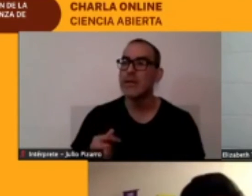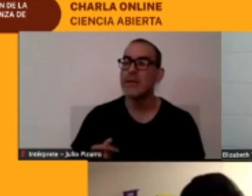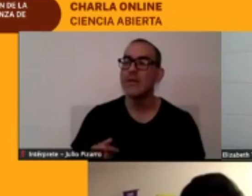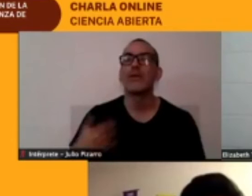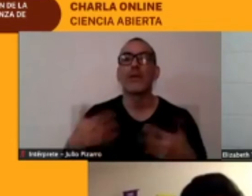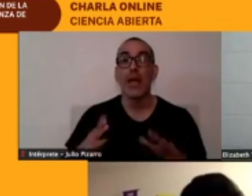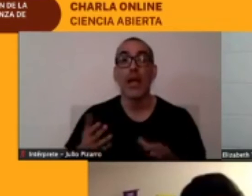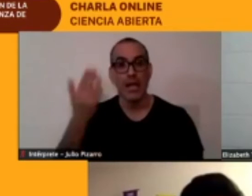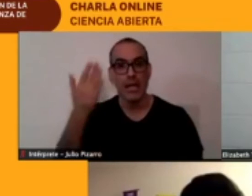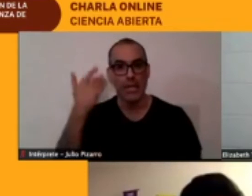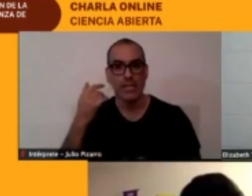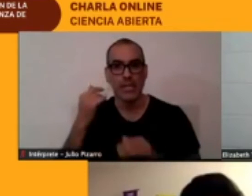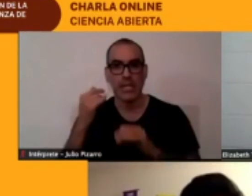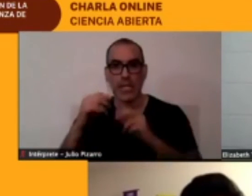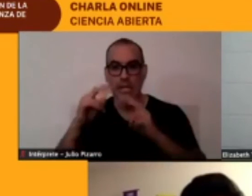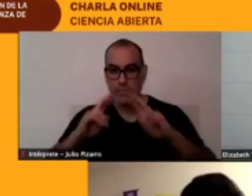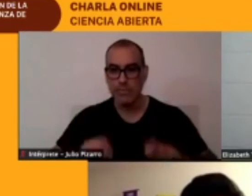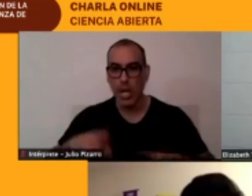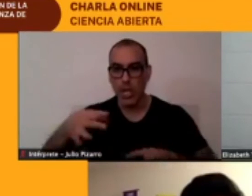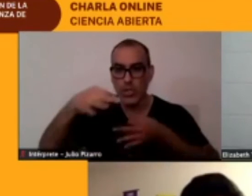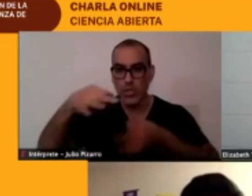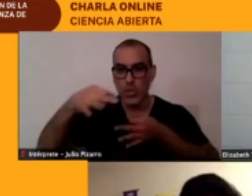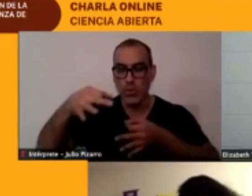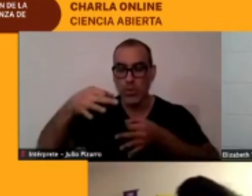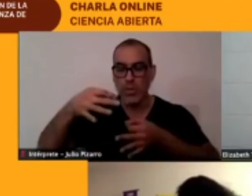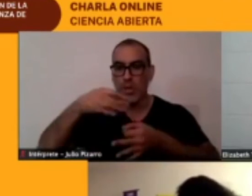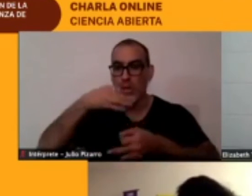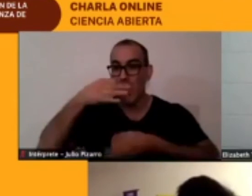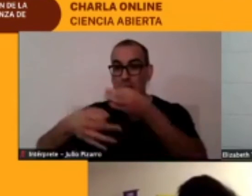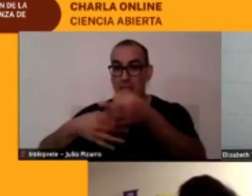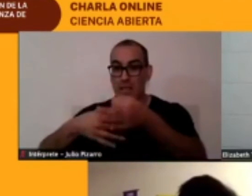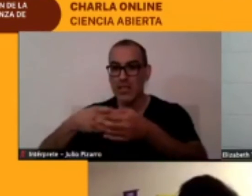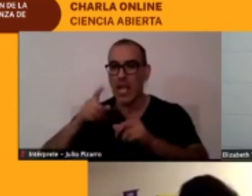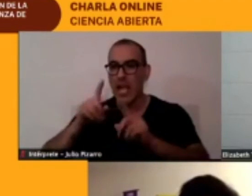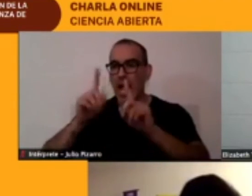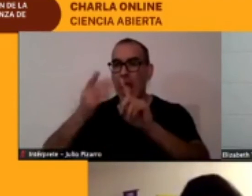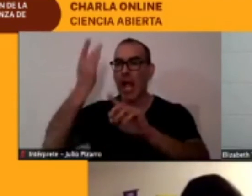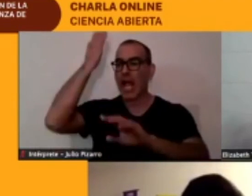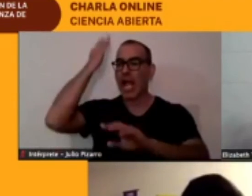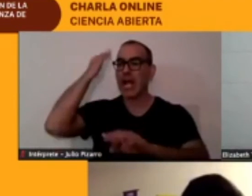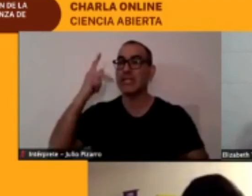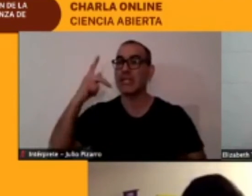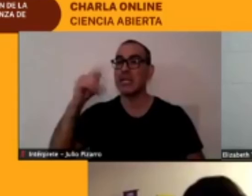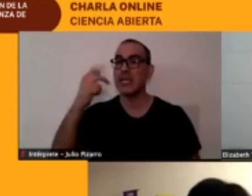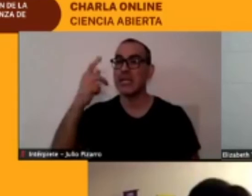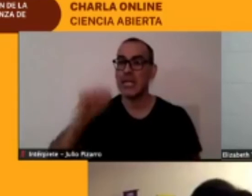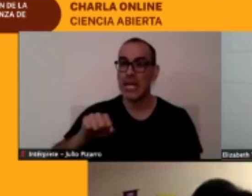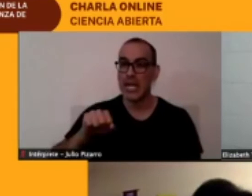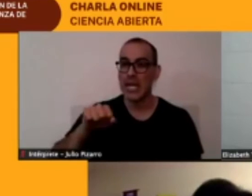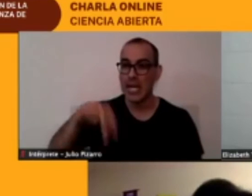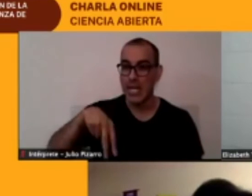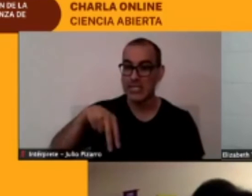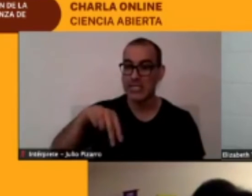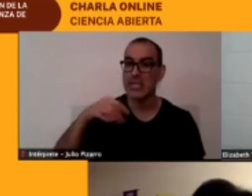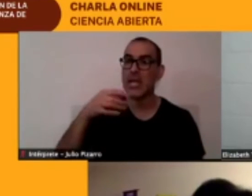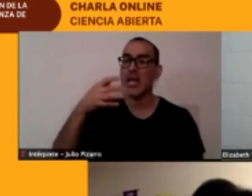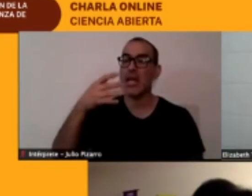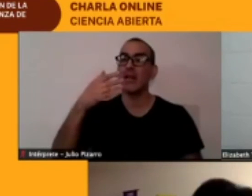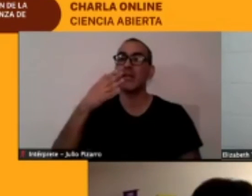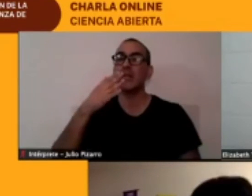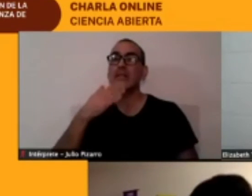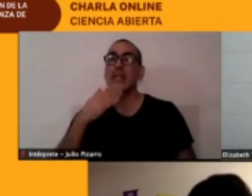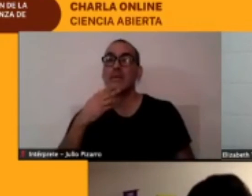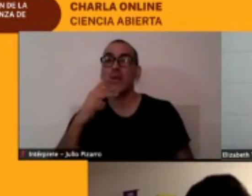estimó que la lengua Cusa era muy similar al CACAN y hasta pensaron de que eran hermanas